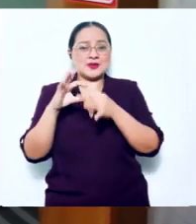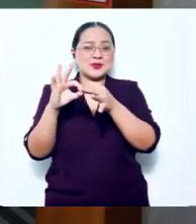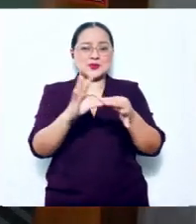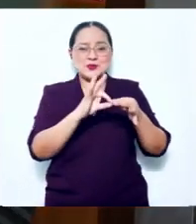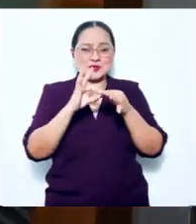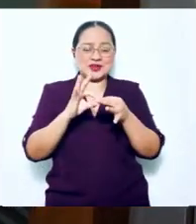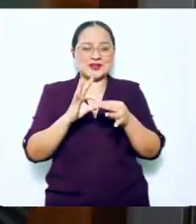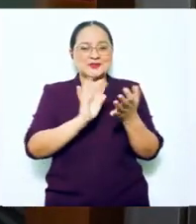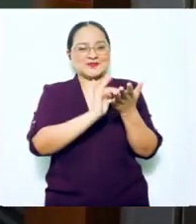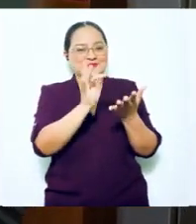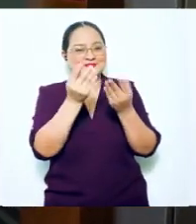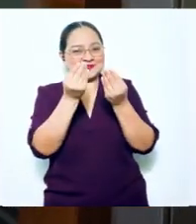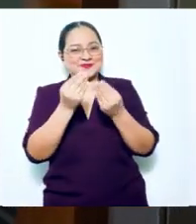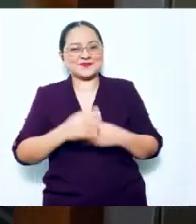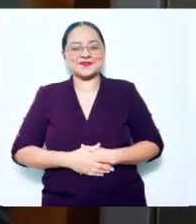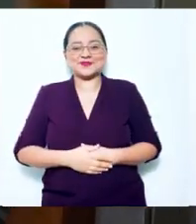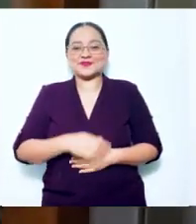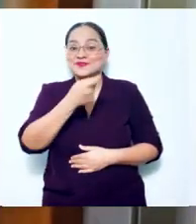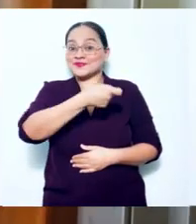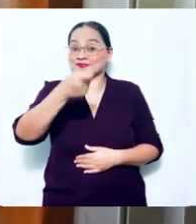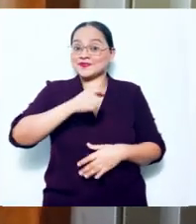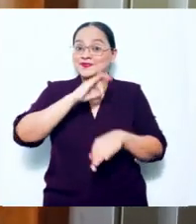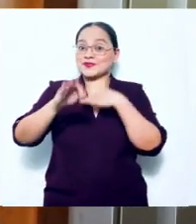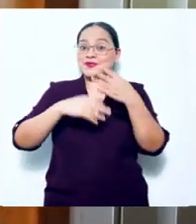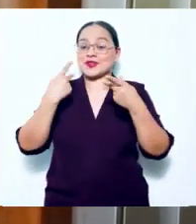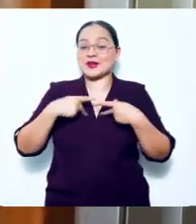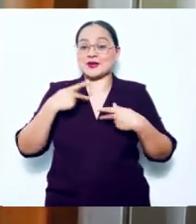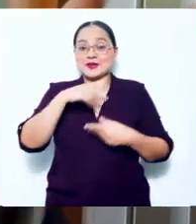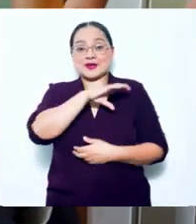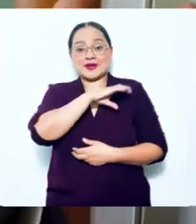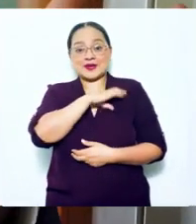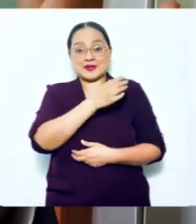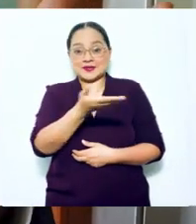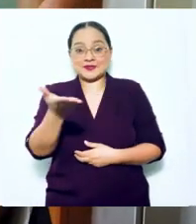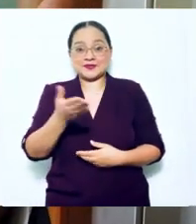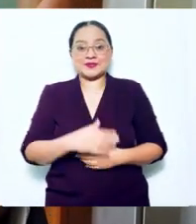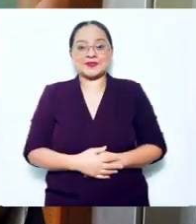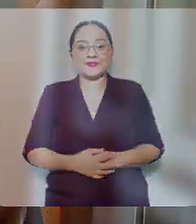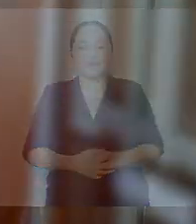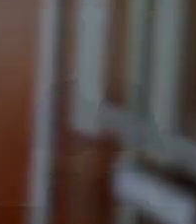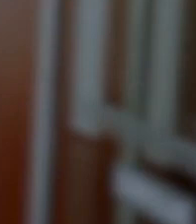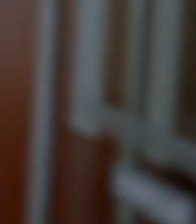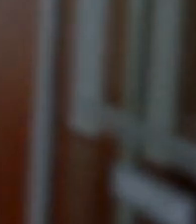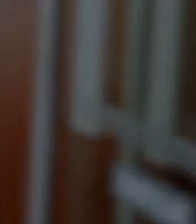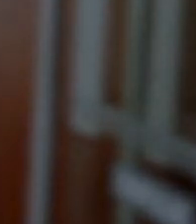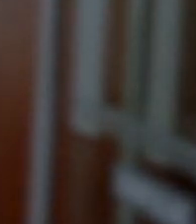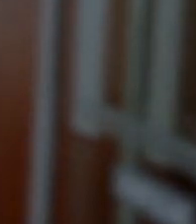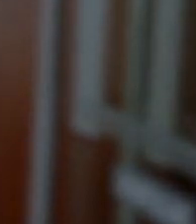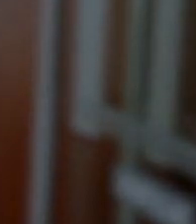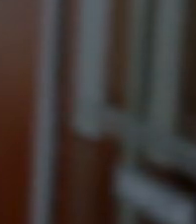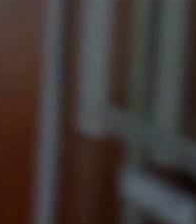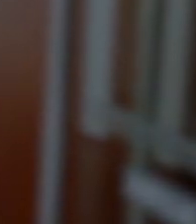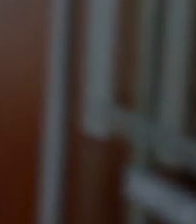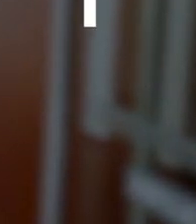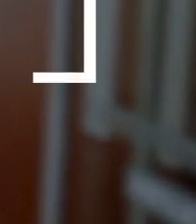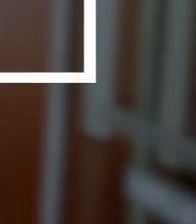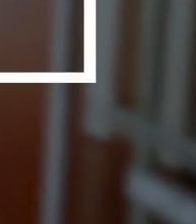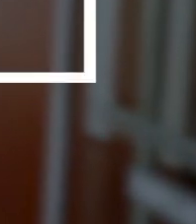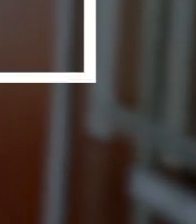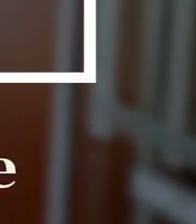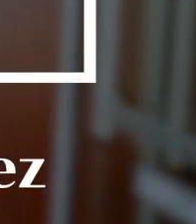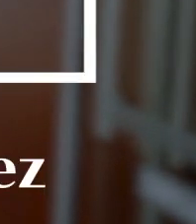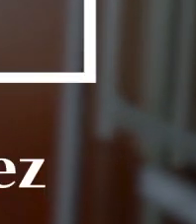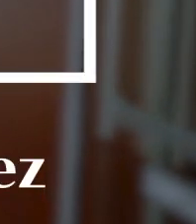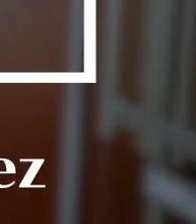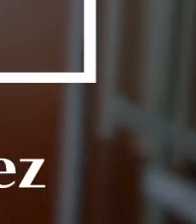país. Muchas gracias. Un saludo para todos con mucho afecto y cariño. 20 preguntas con el